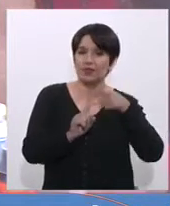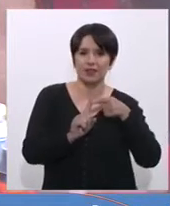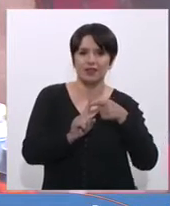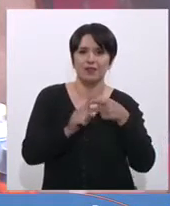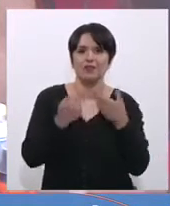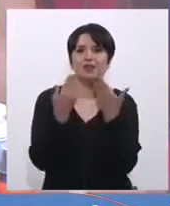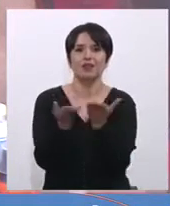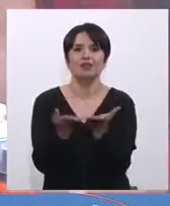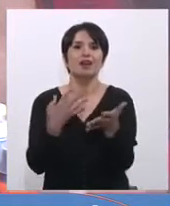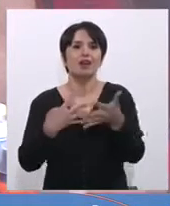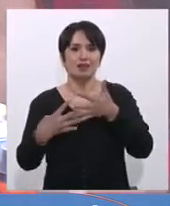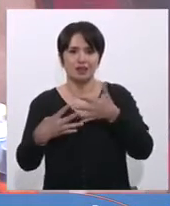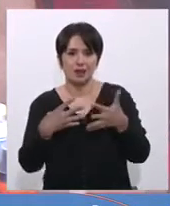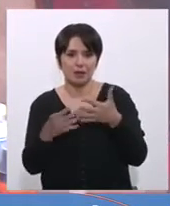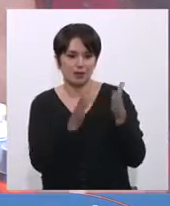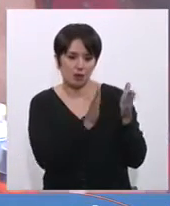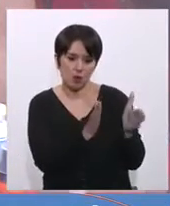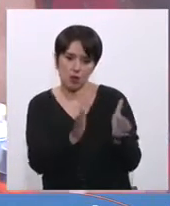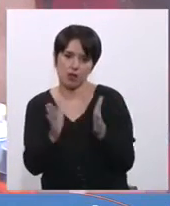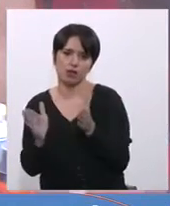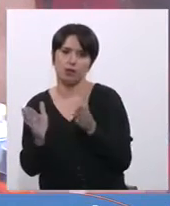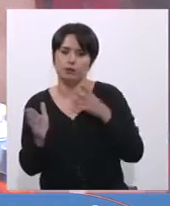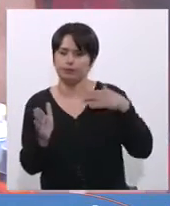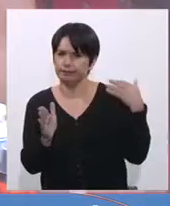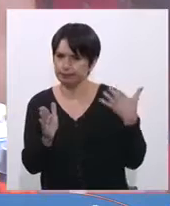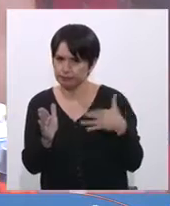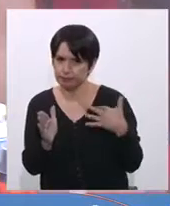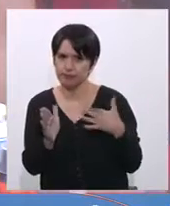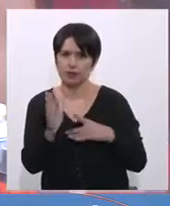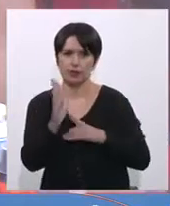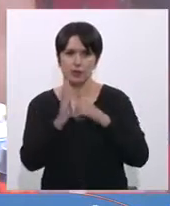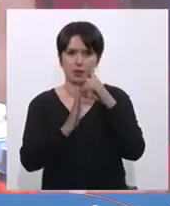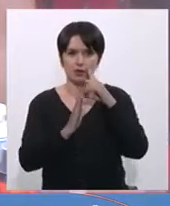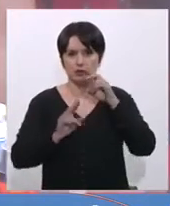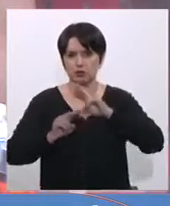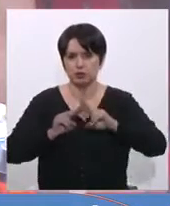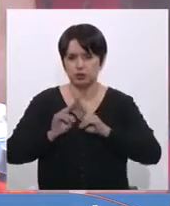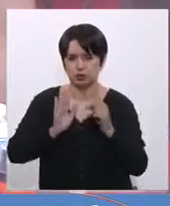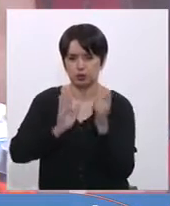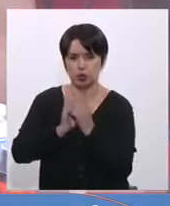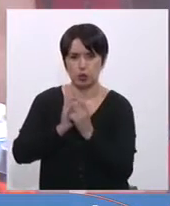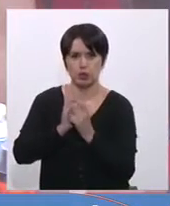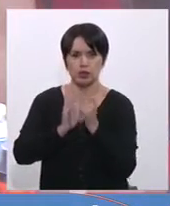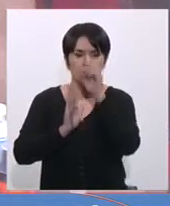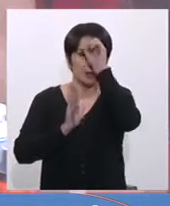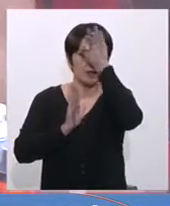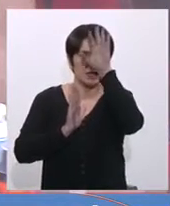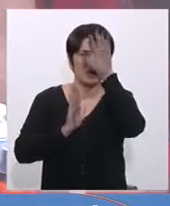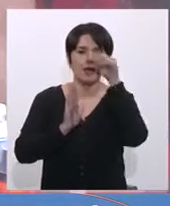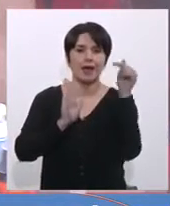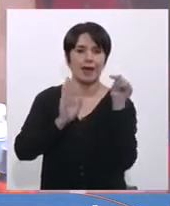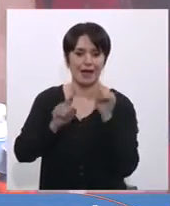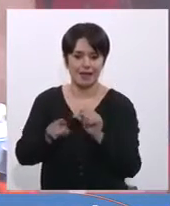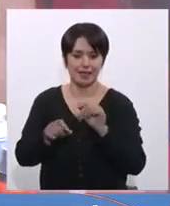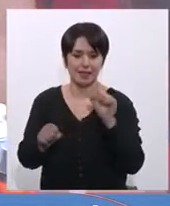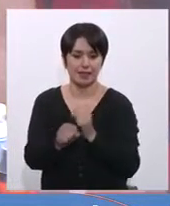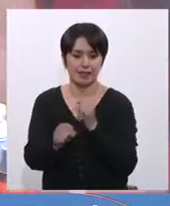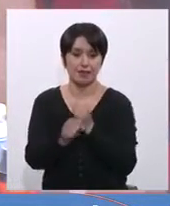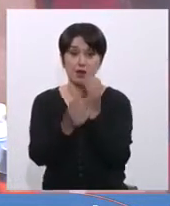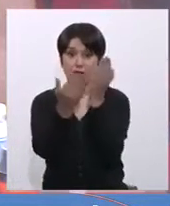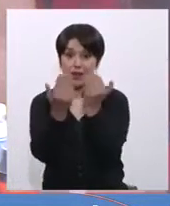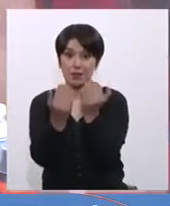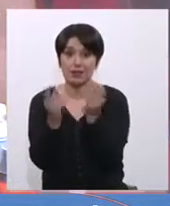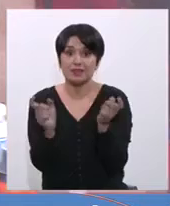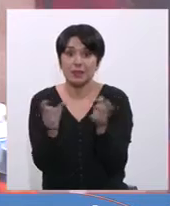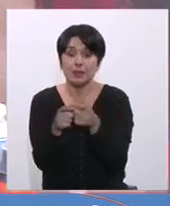transparencia en una etapa que es fundamental para el desarrollo productivo minero. Ahí está el trabajo y la esperanza de los pequeños